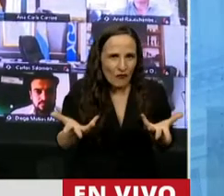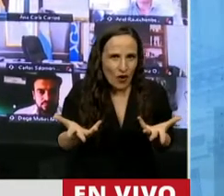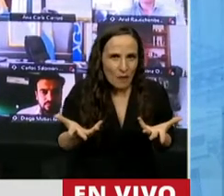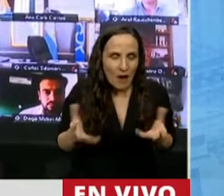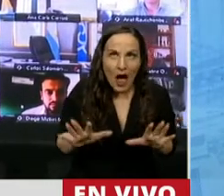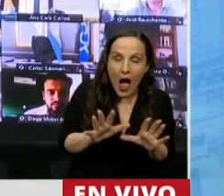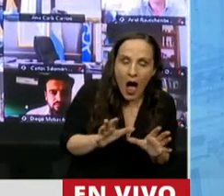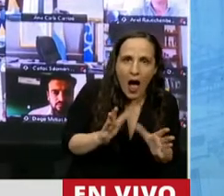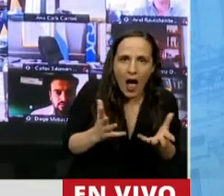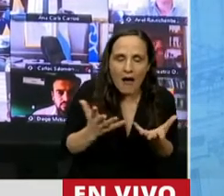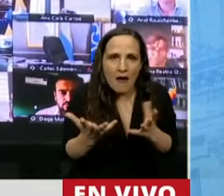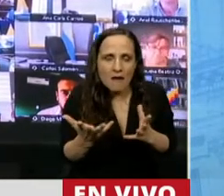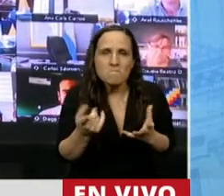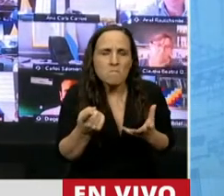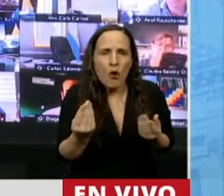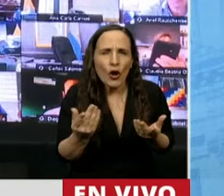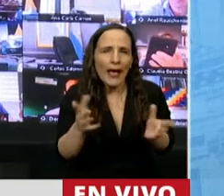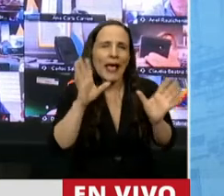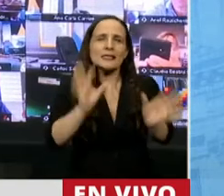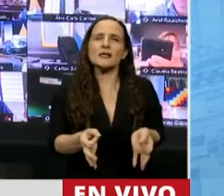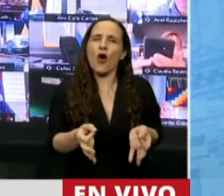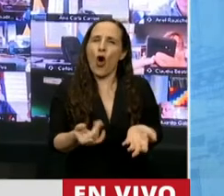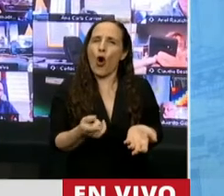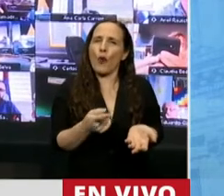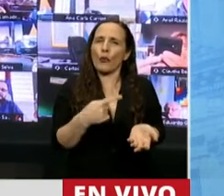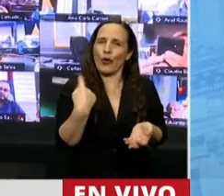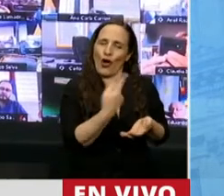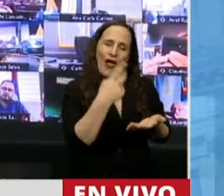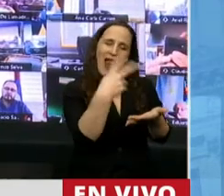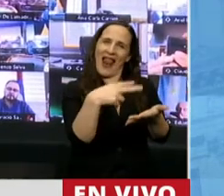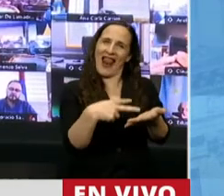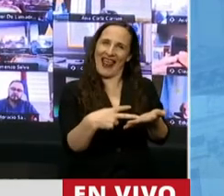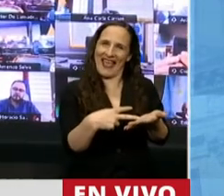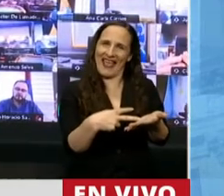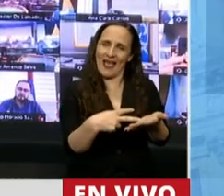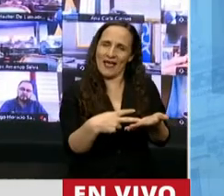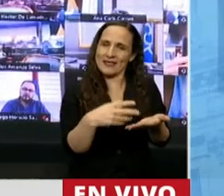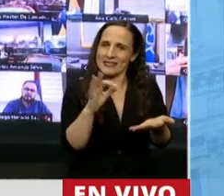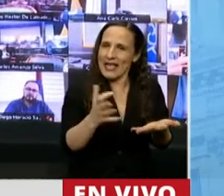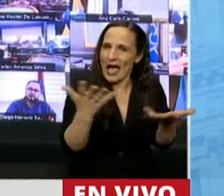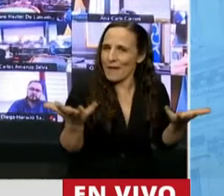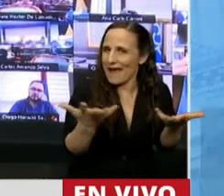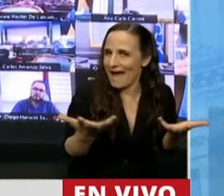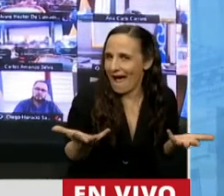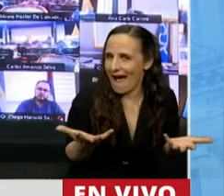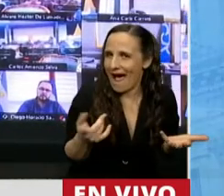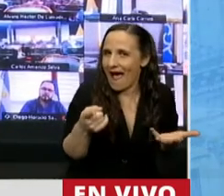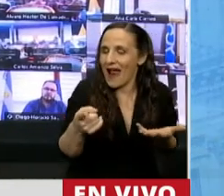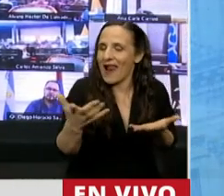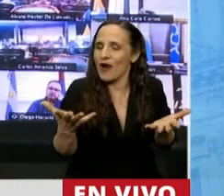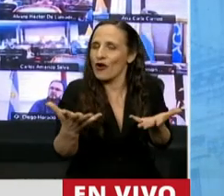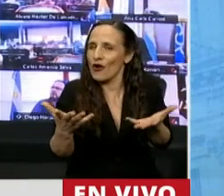obvio para absolutamente todo lo que estábamos leyendo noticias, de que alguien había que lo